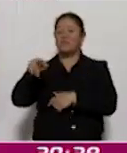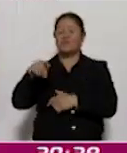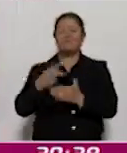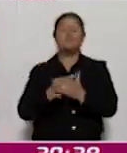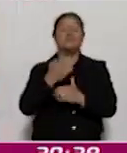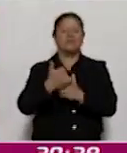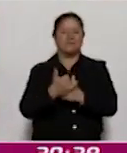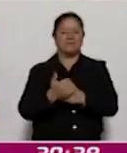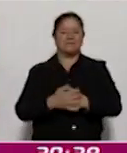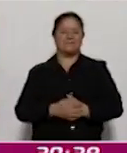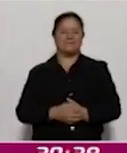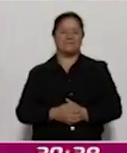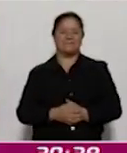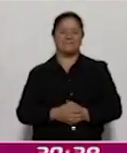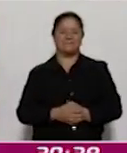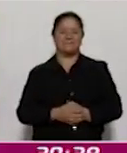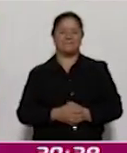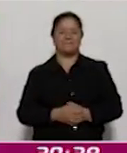en el área.